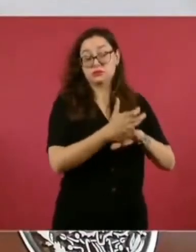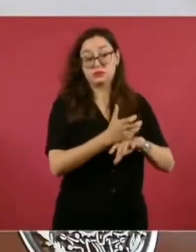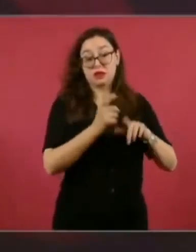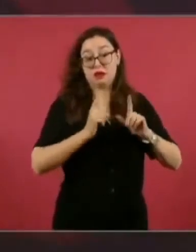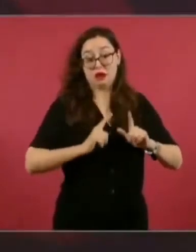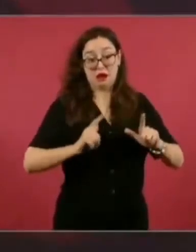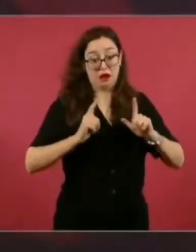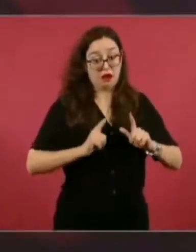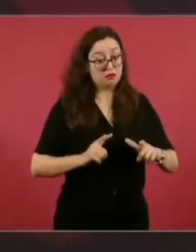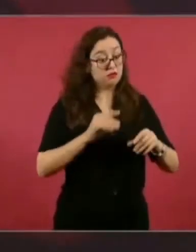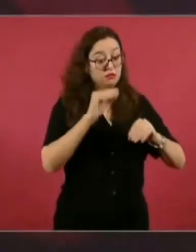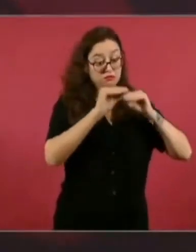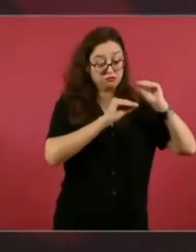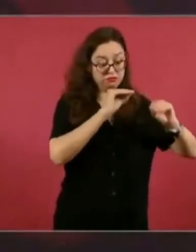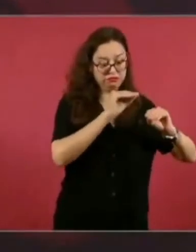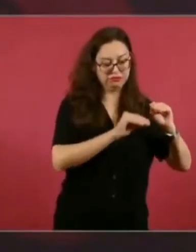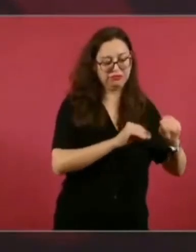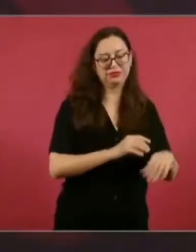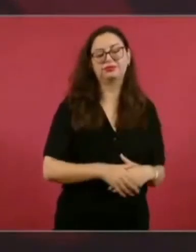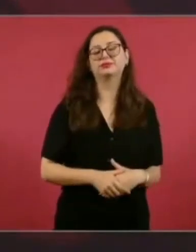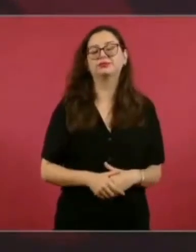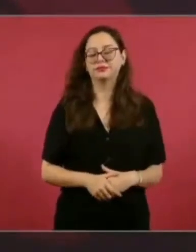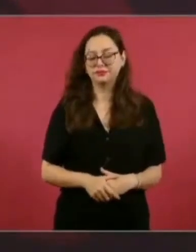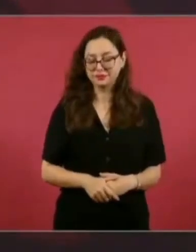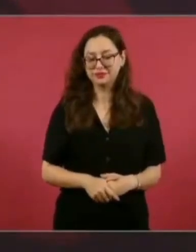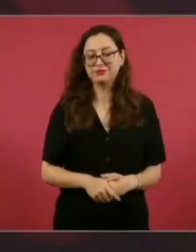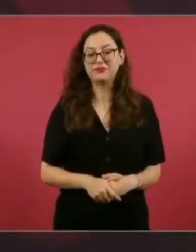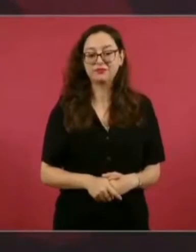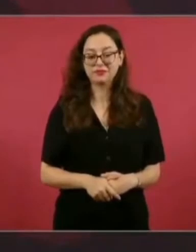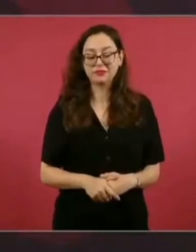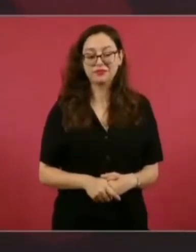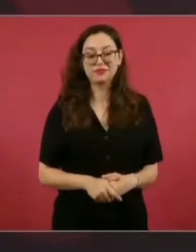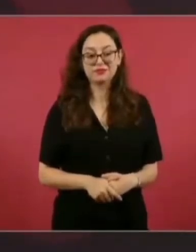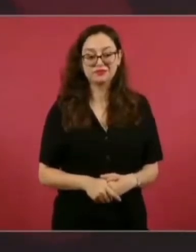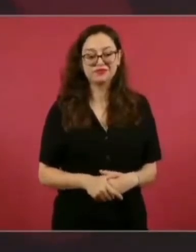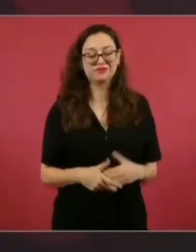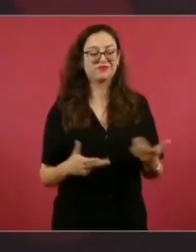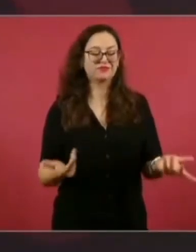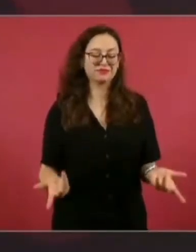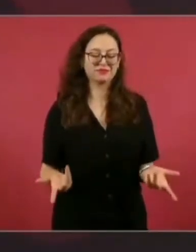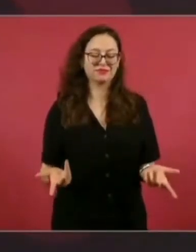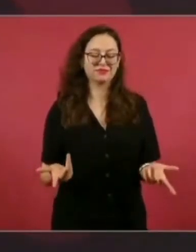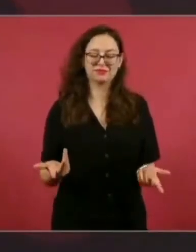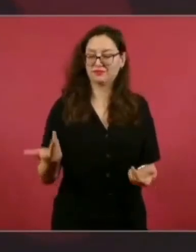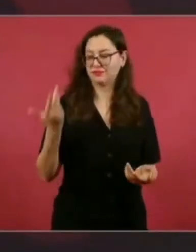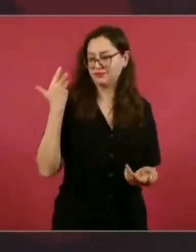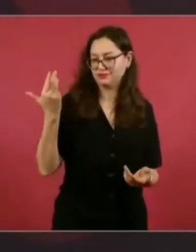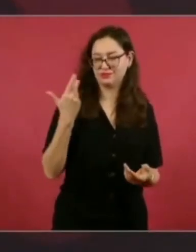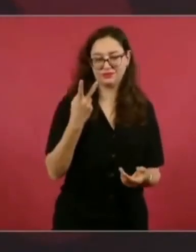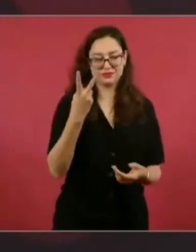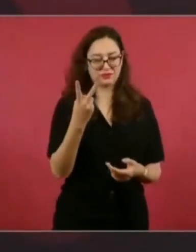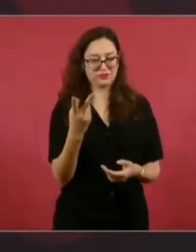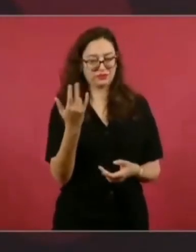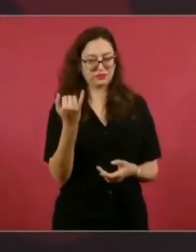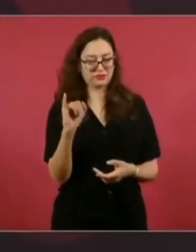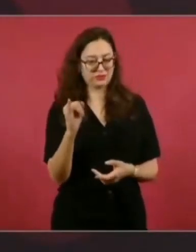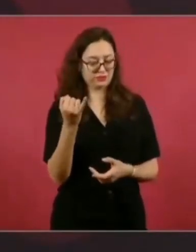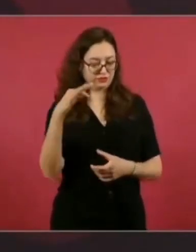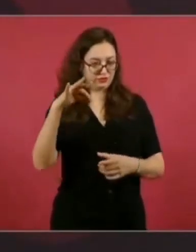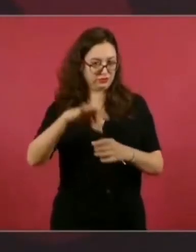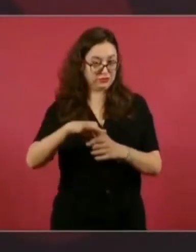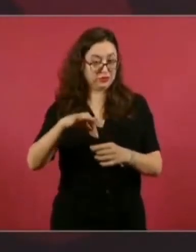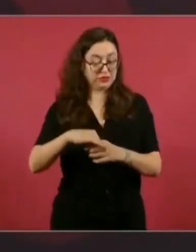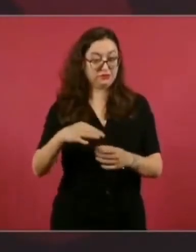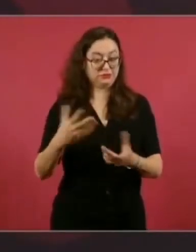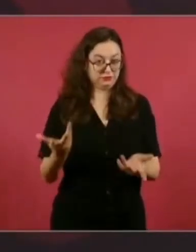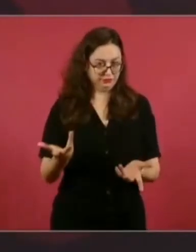la agencia publicó un libro 15 días antes vinculándome con